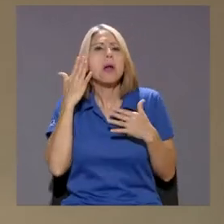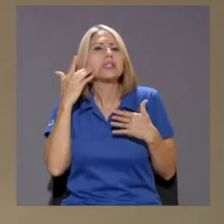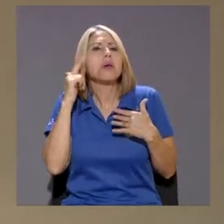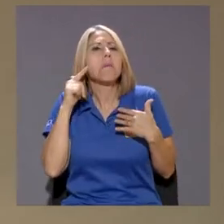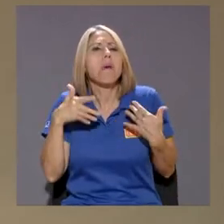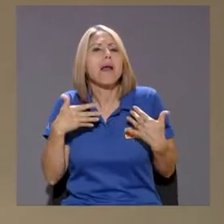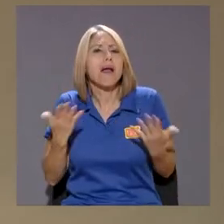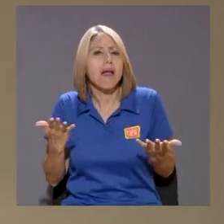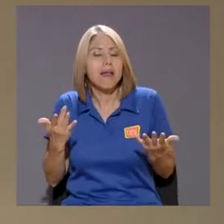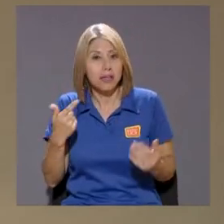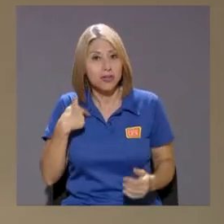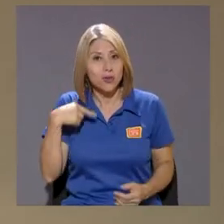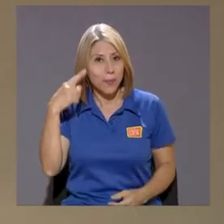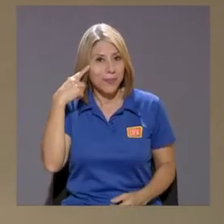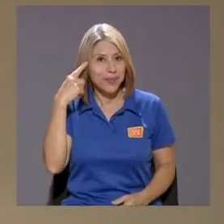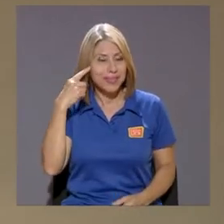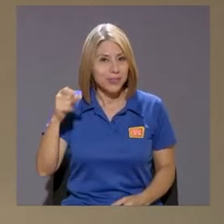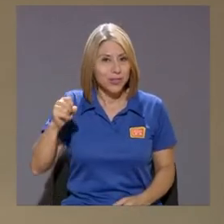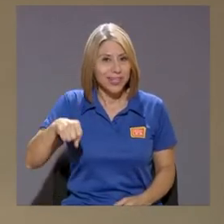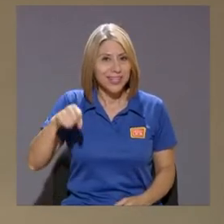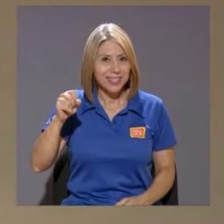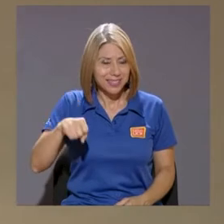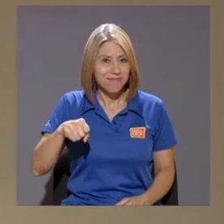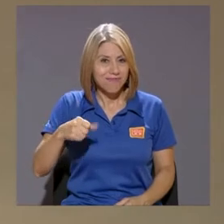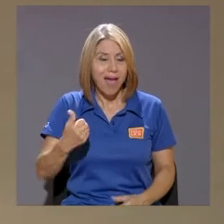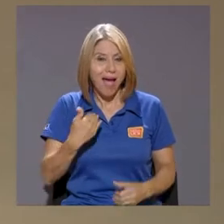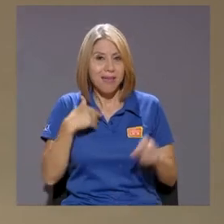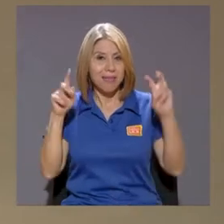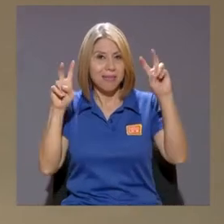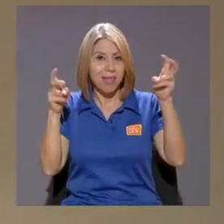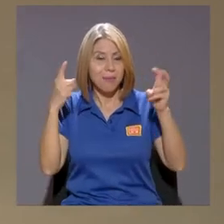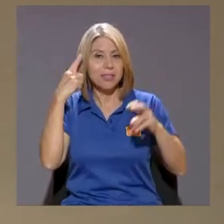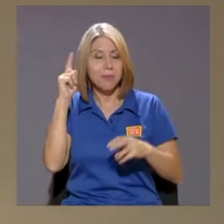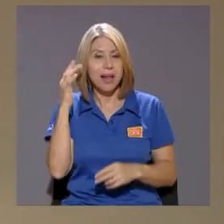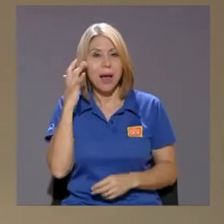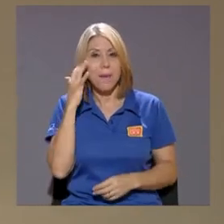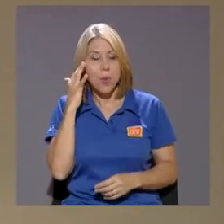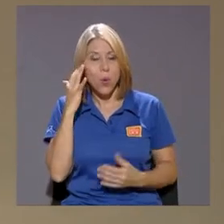hay por lo menos potencialmente temas de los que preocuparse